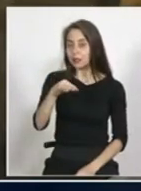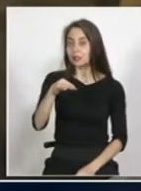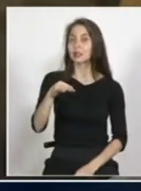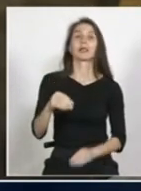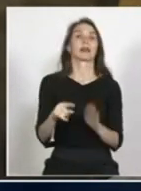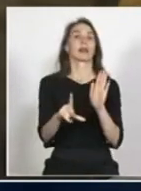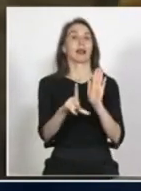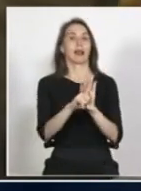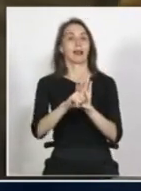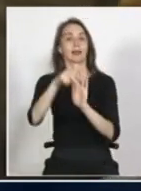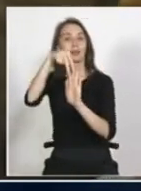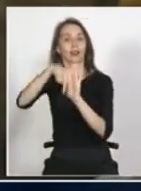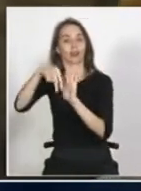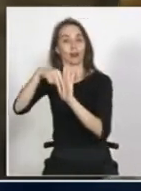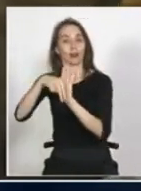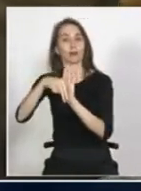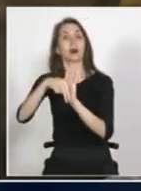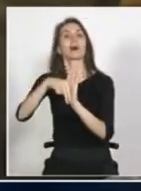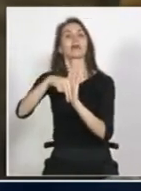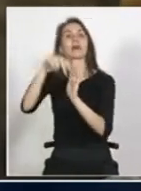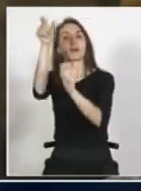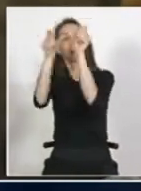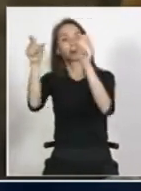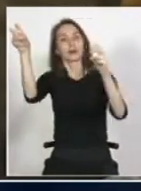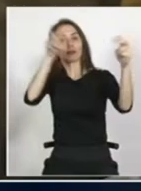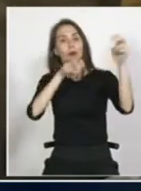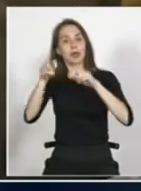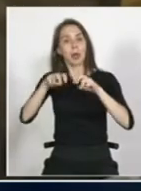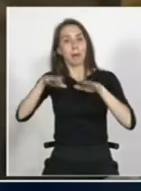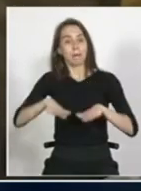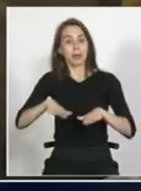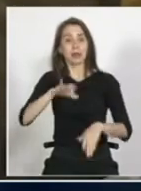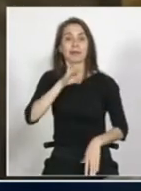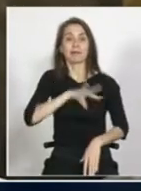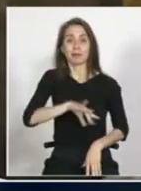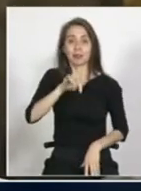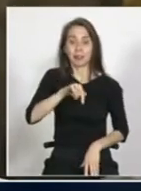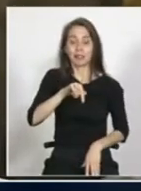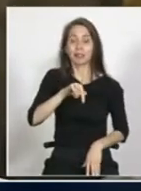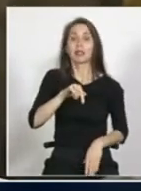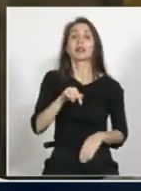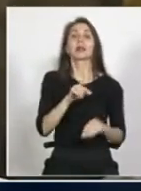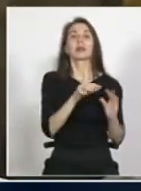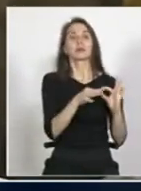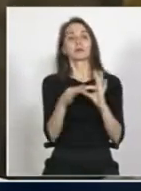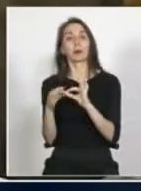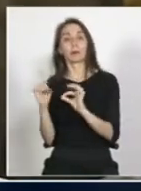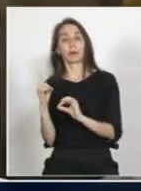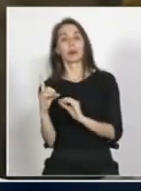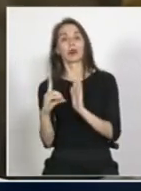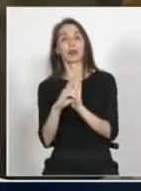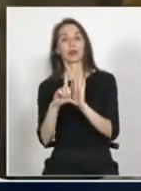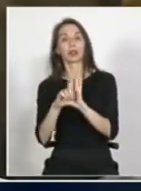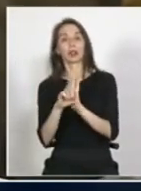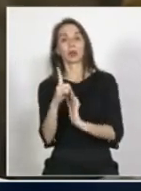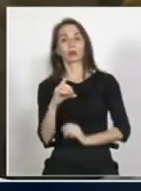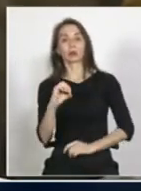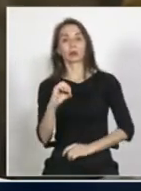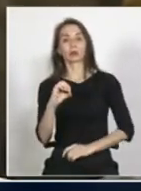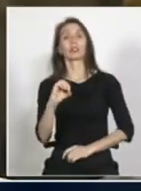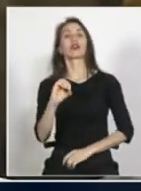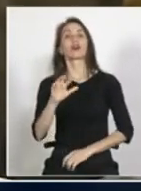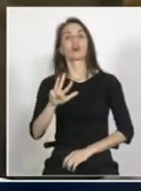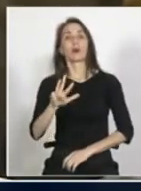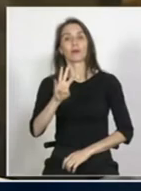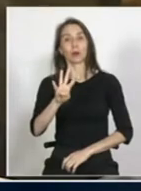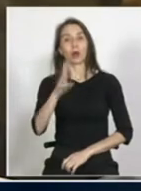marco normativo sobre migración en el país tiene como base el Decreto Ley 1094 del año